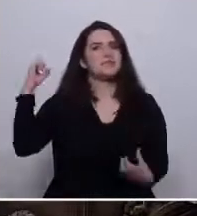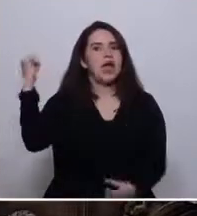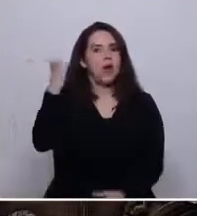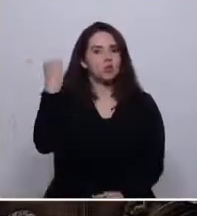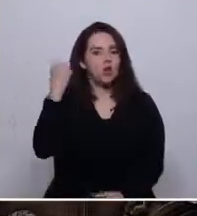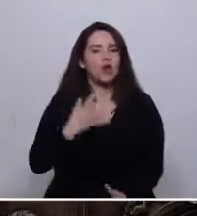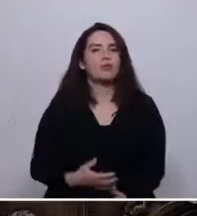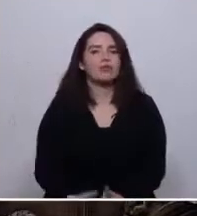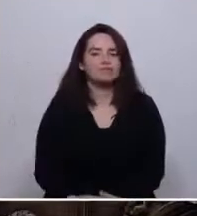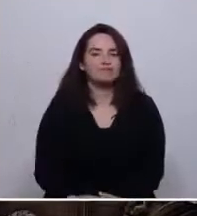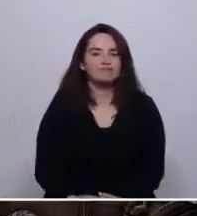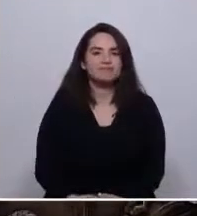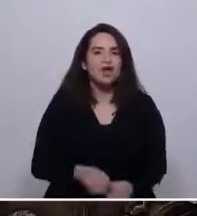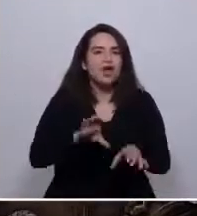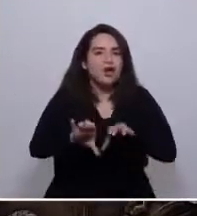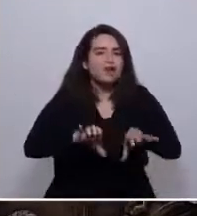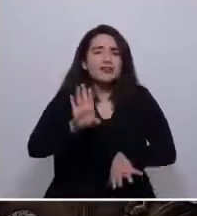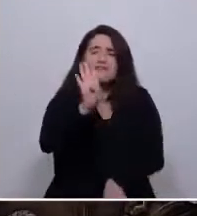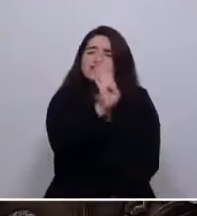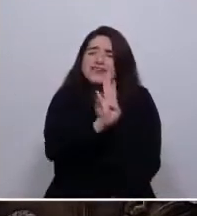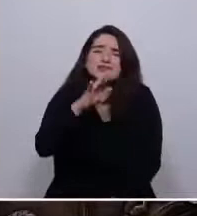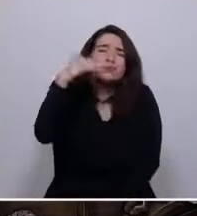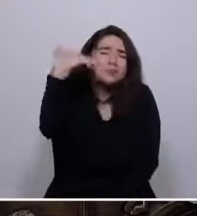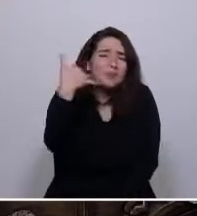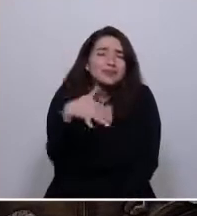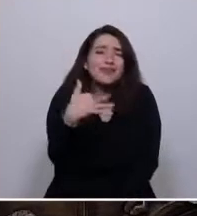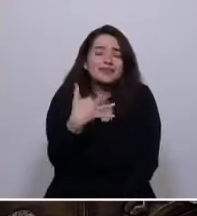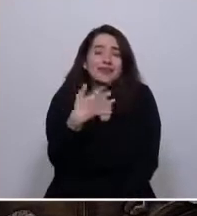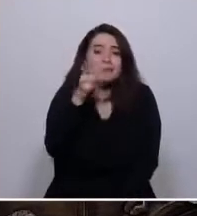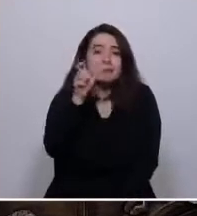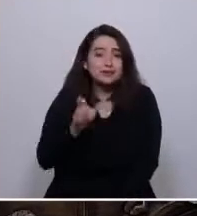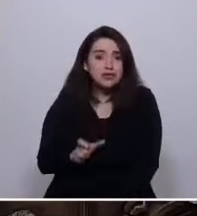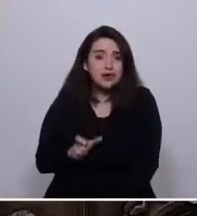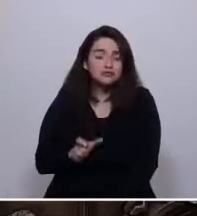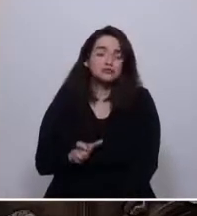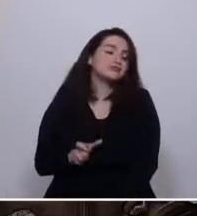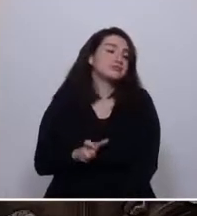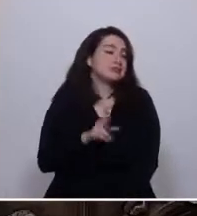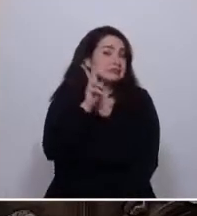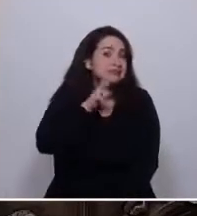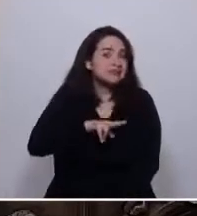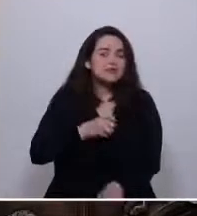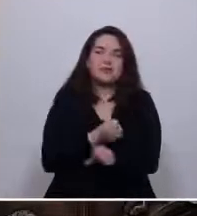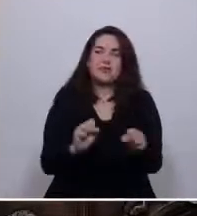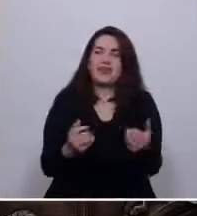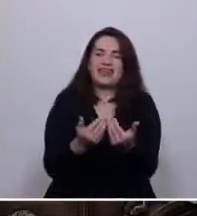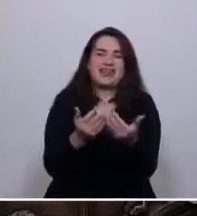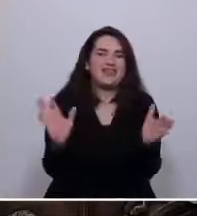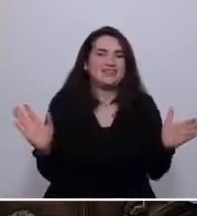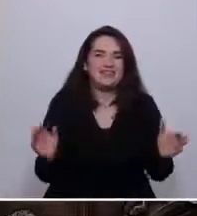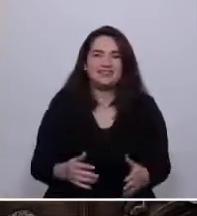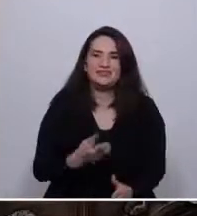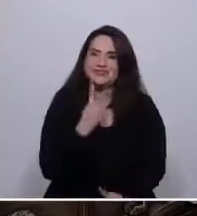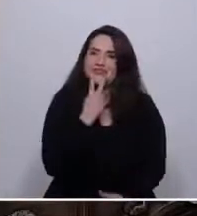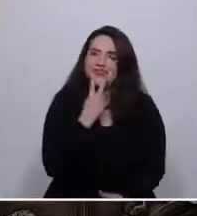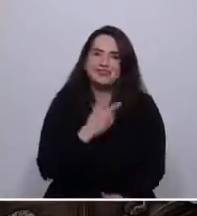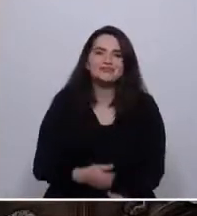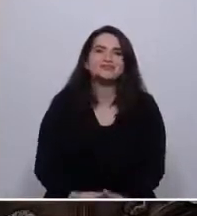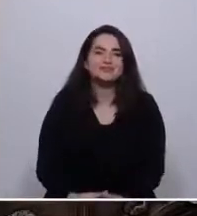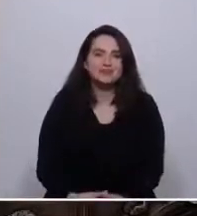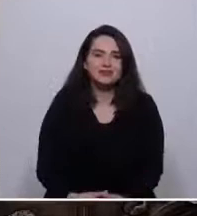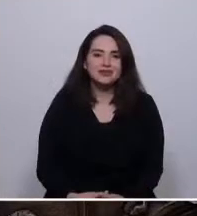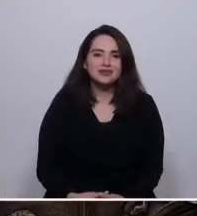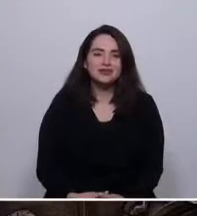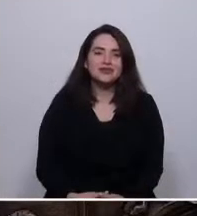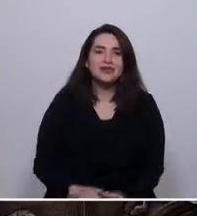primordiales sin los que ninguna persona puede ejercer las libertades de que es titular. Estado